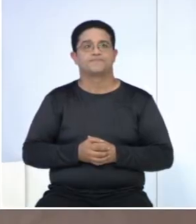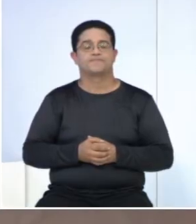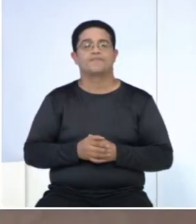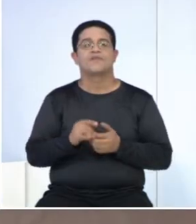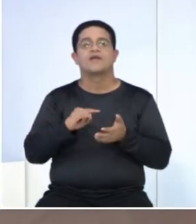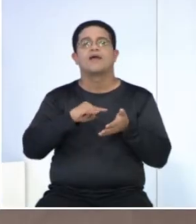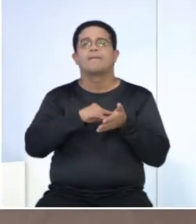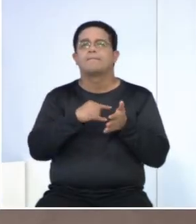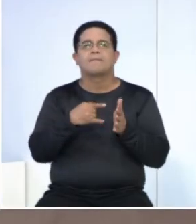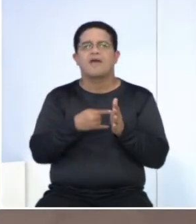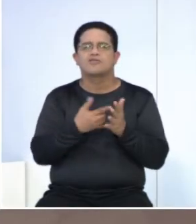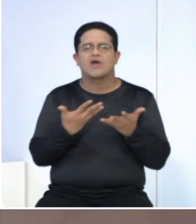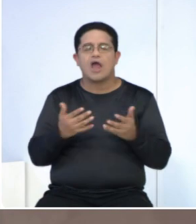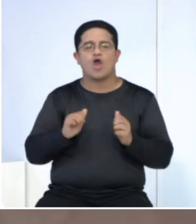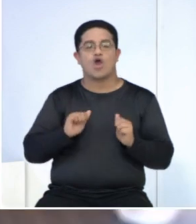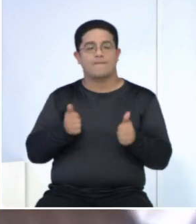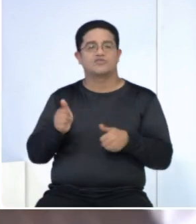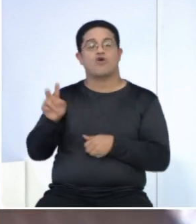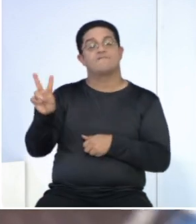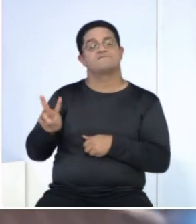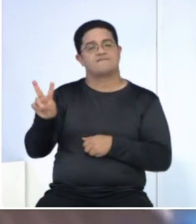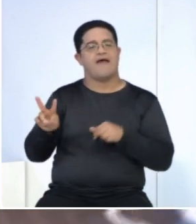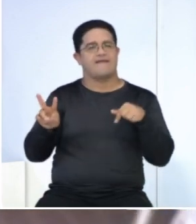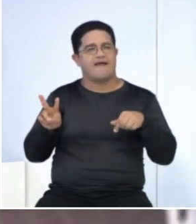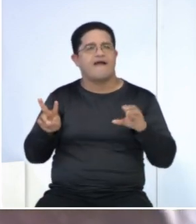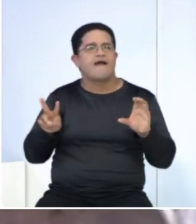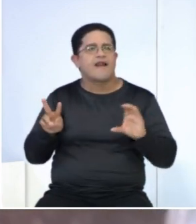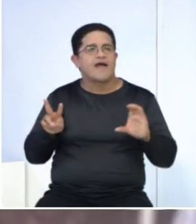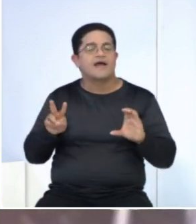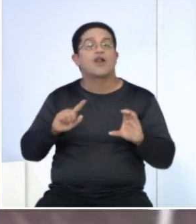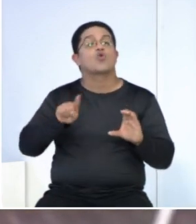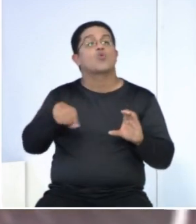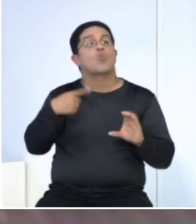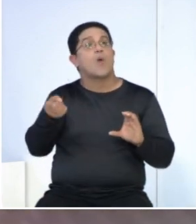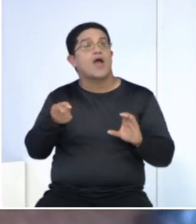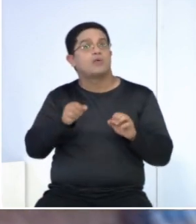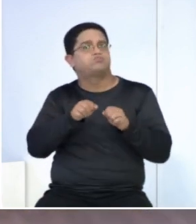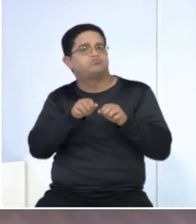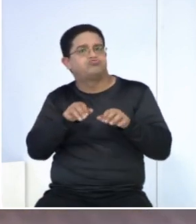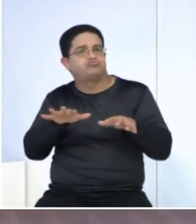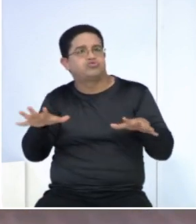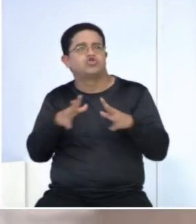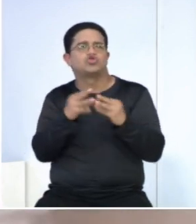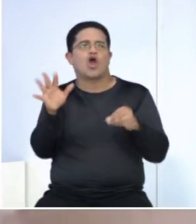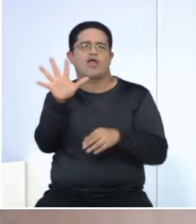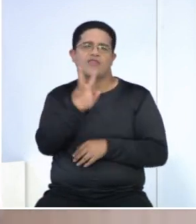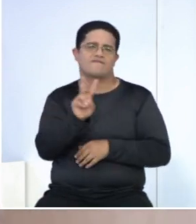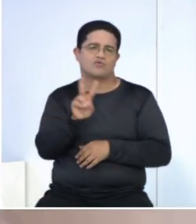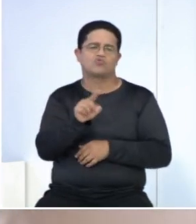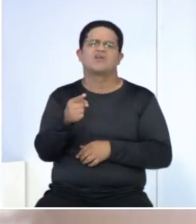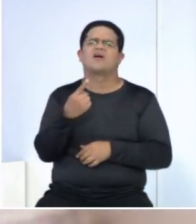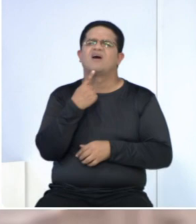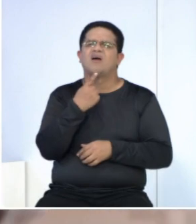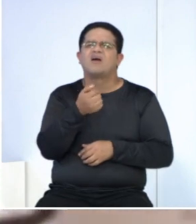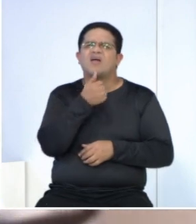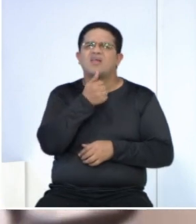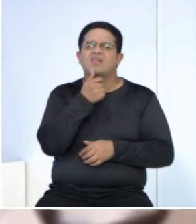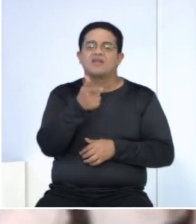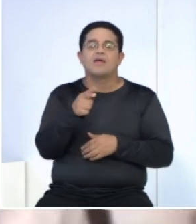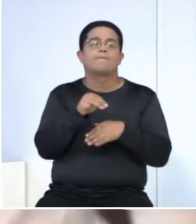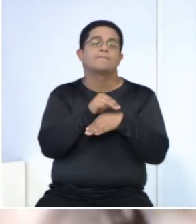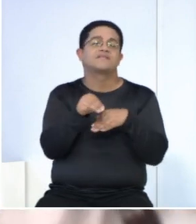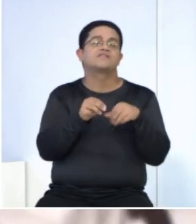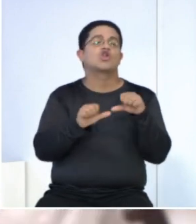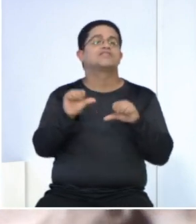preventivo inició en la parroquia El Valle de Caracas y se extenderá por todo el país, así indicó el Ministerio para Ciencia y